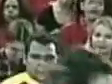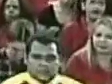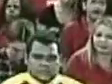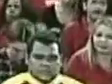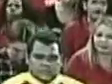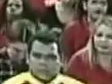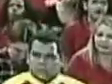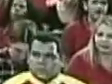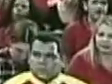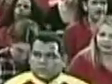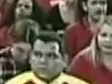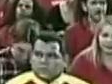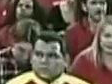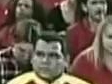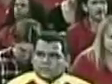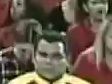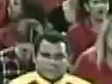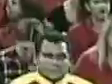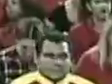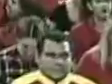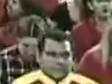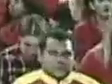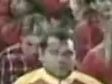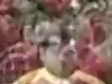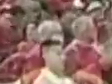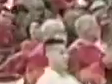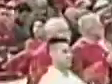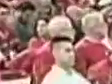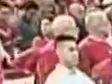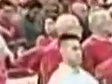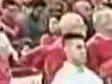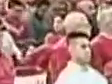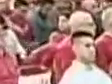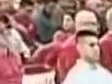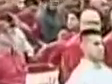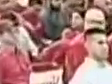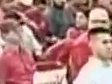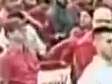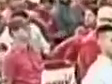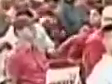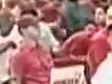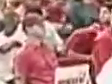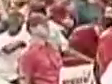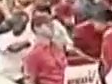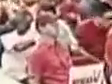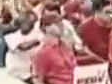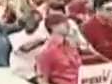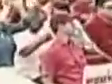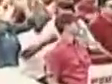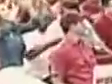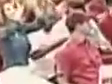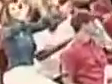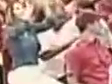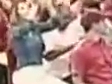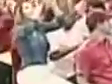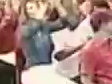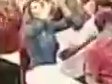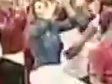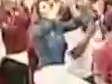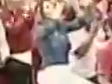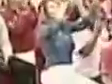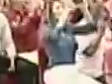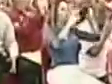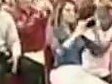escuchando de una vez al líder del partido al presidente obrero Nicolás